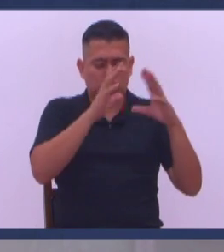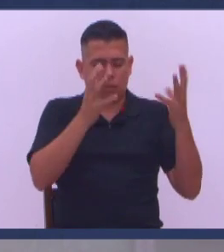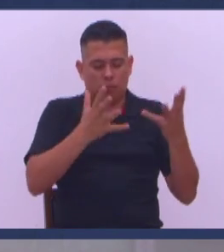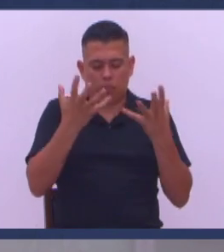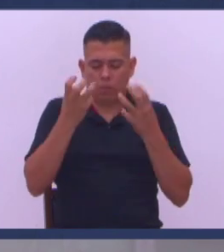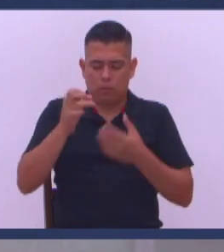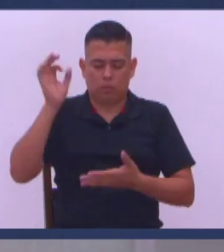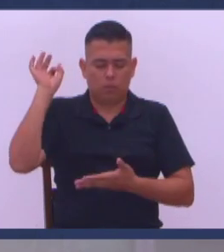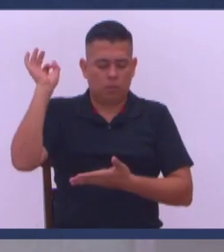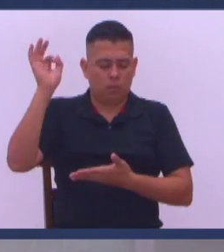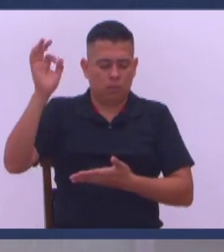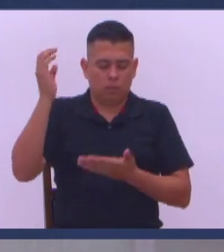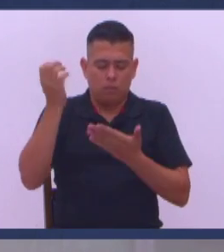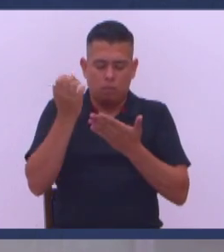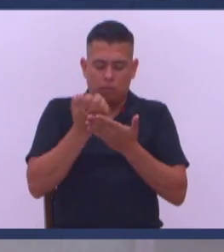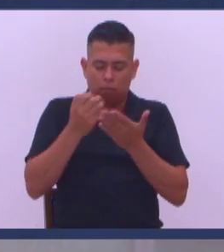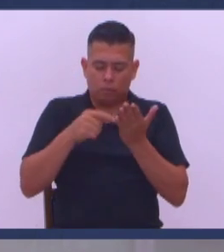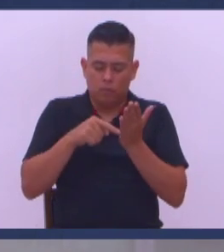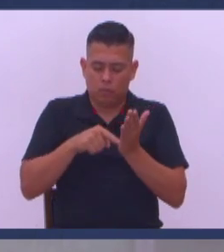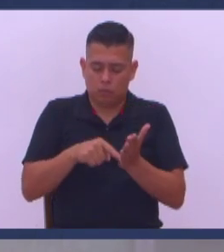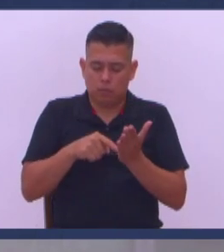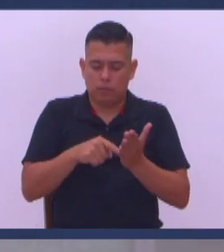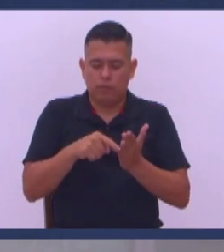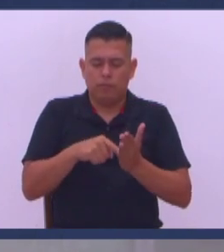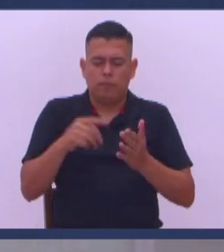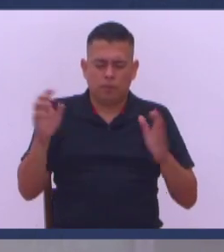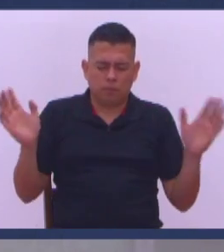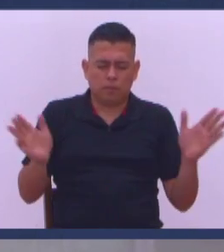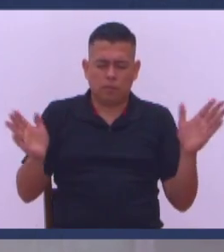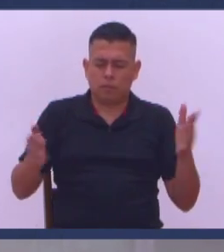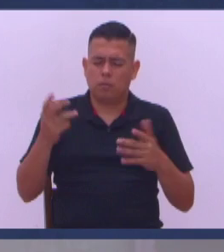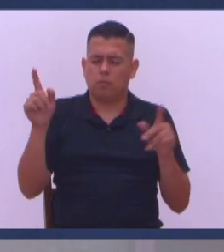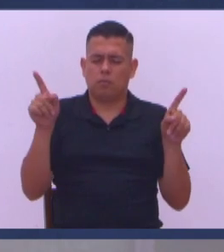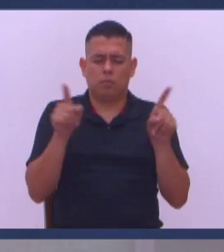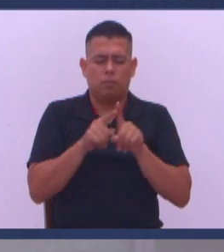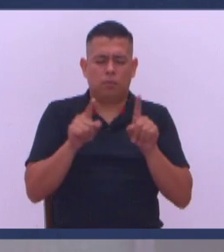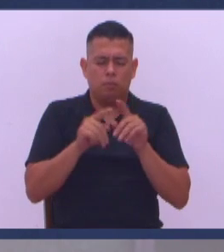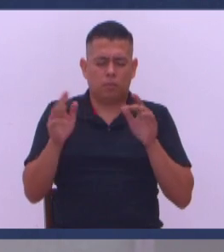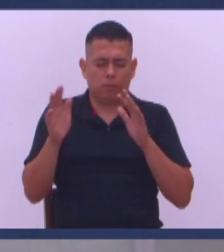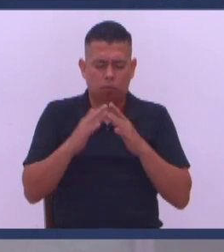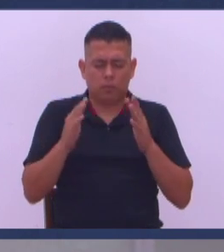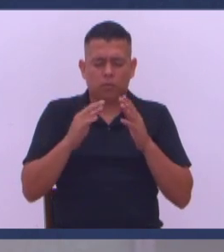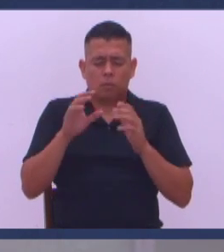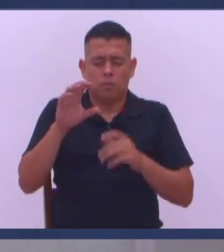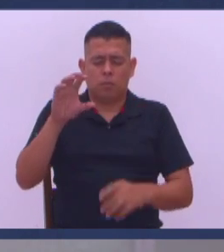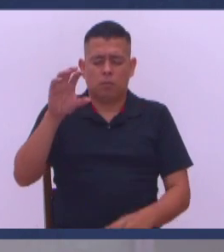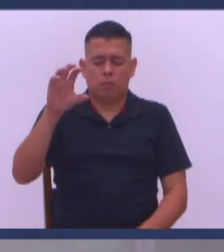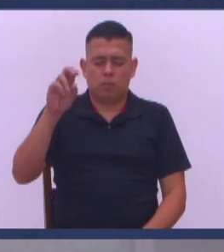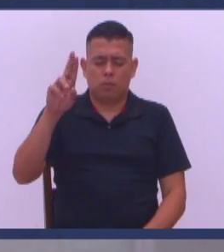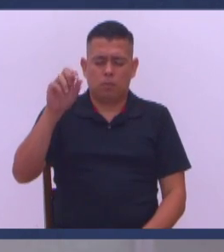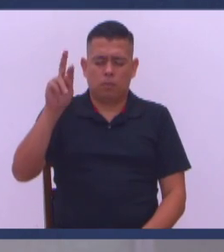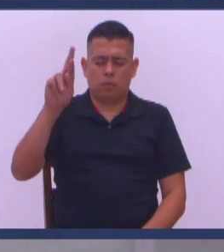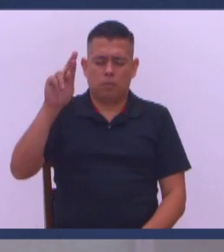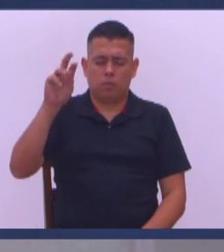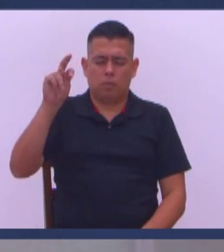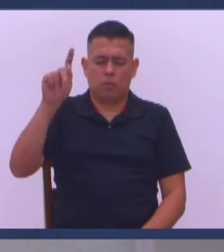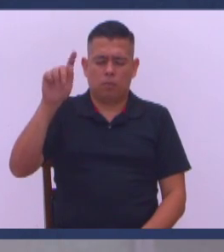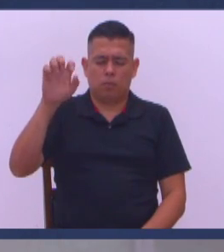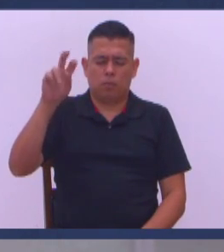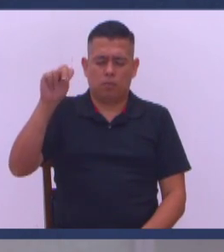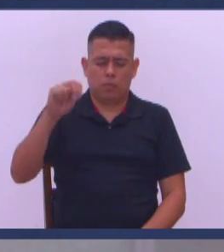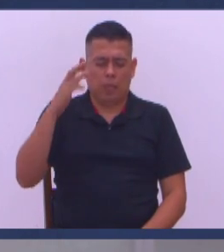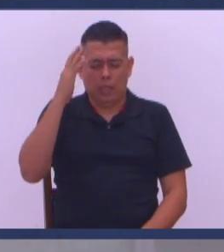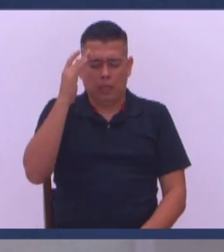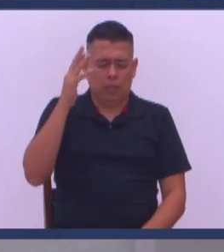Queremos predicar tu evangelio Predicar tu palabra Animar a nuestros hermanos Que puedan estar en cuarentena Aquellos que están desesperados